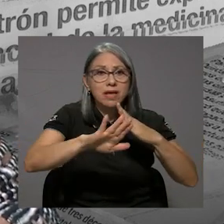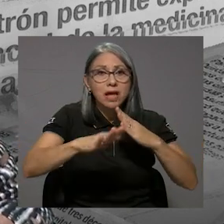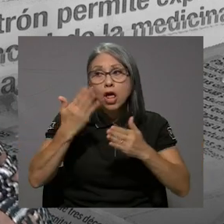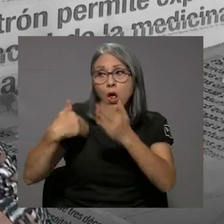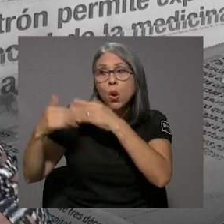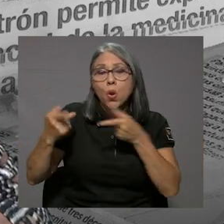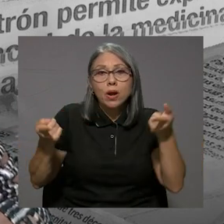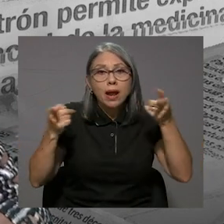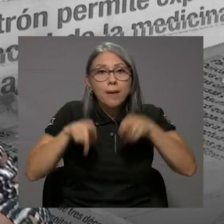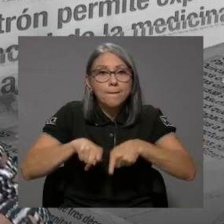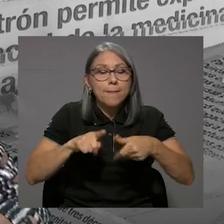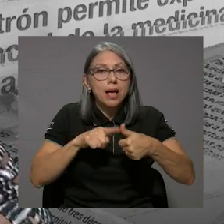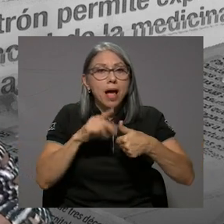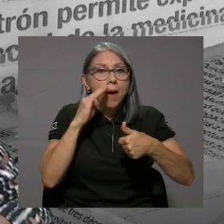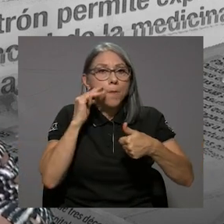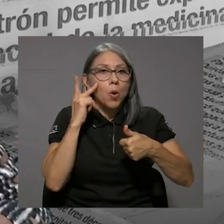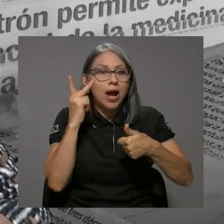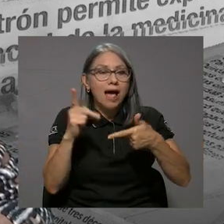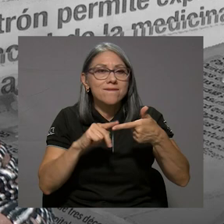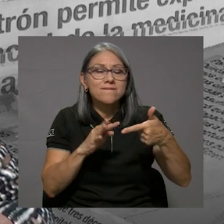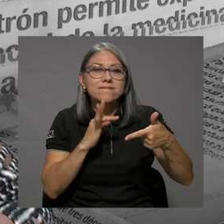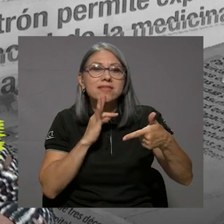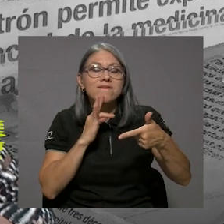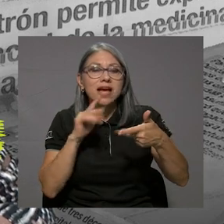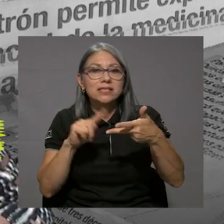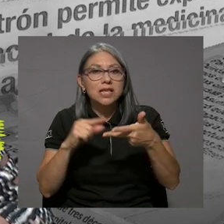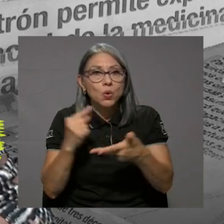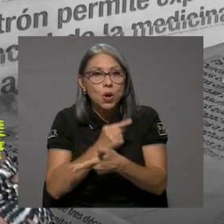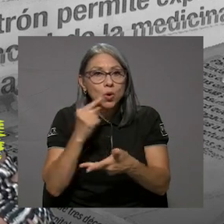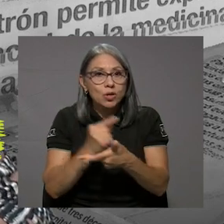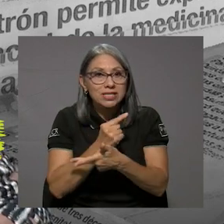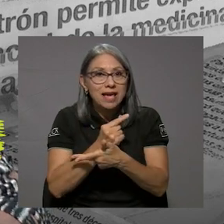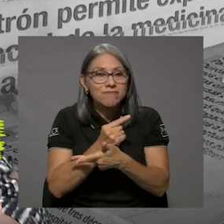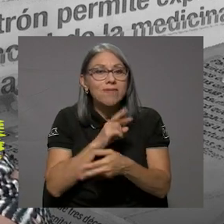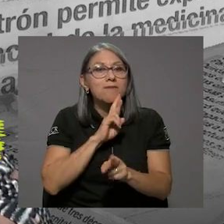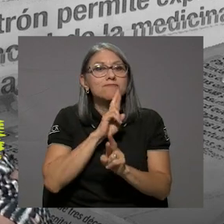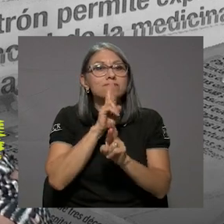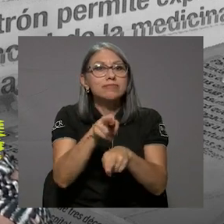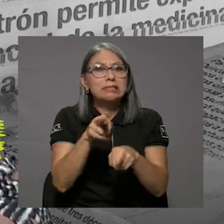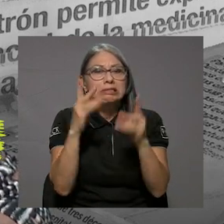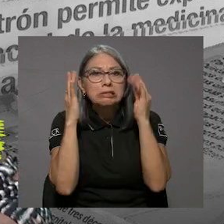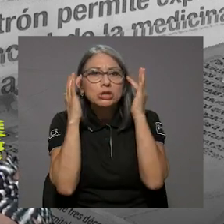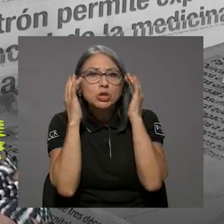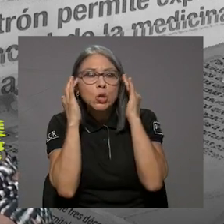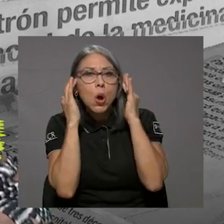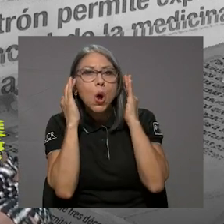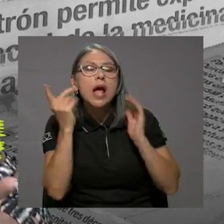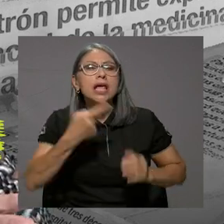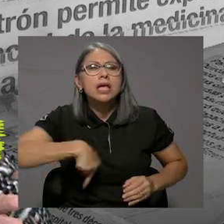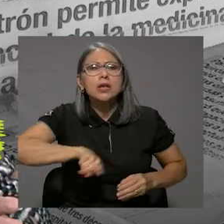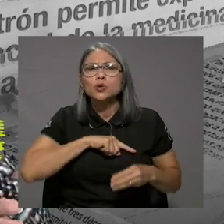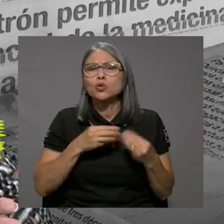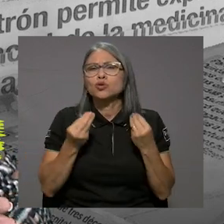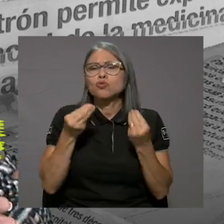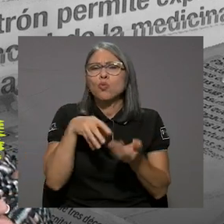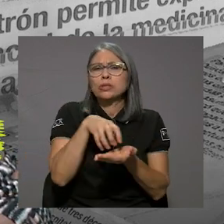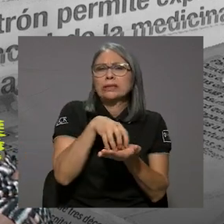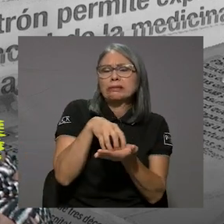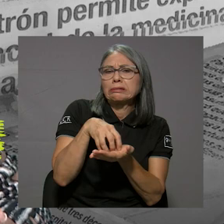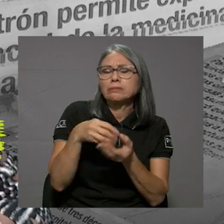sucedido en Moravia, Tibás y Goygoechea han provocado zozobra y nos deja muchos